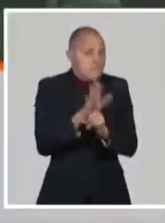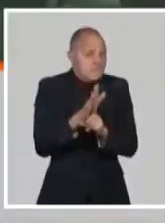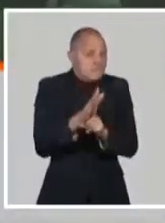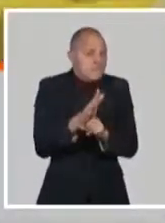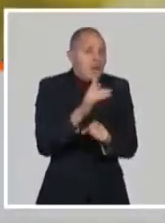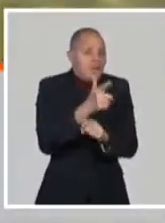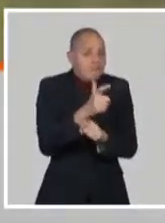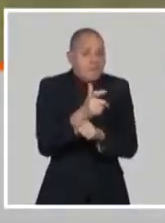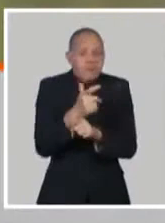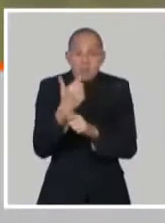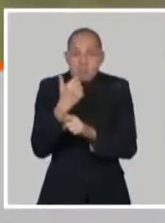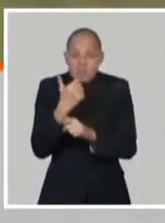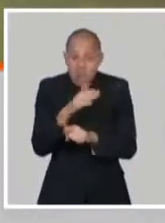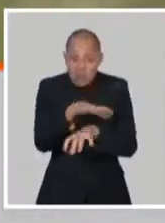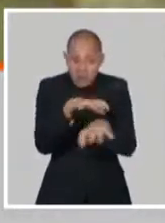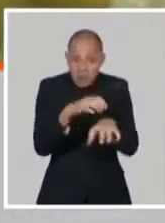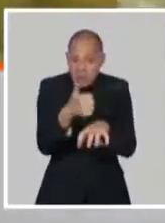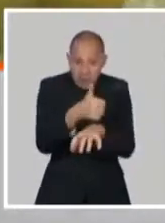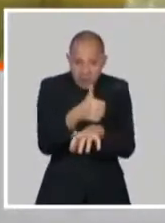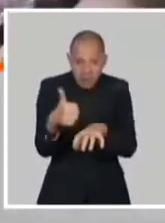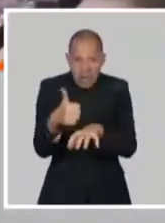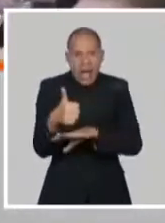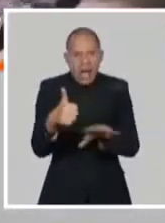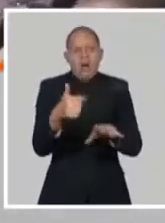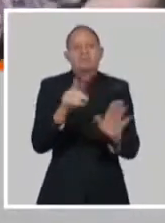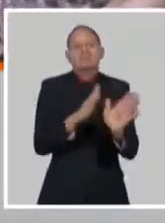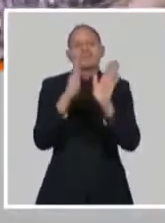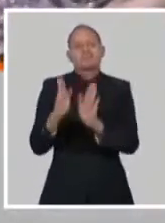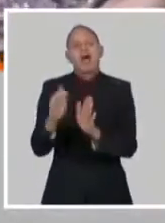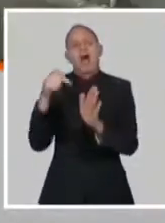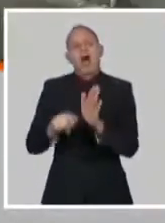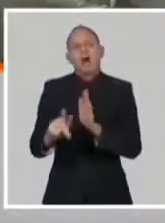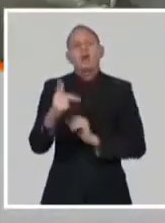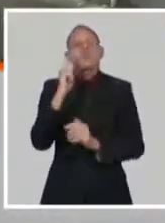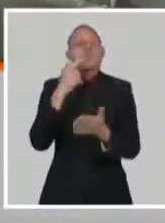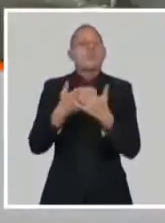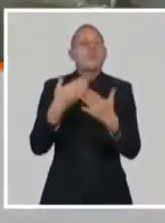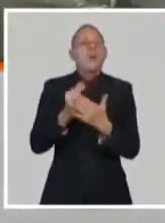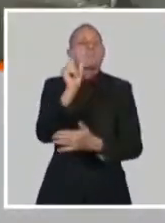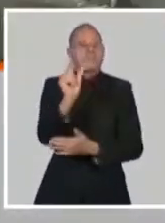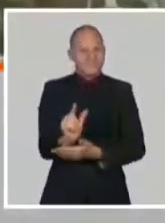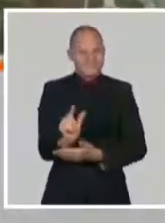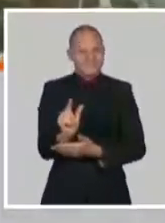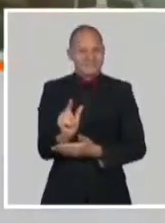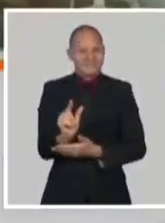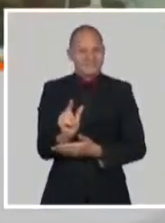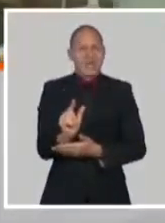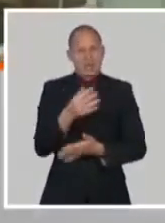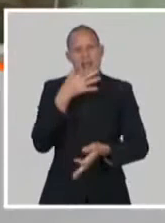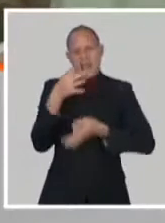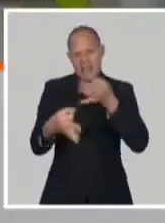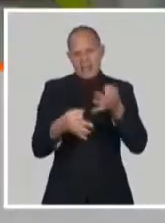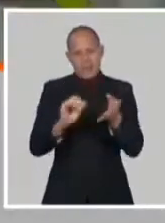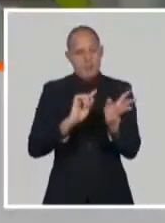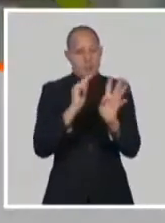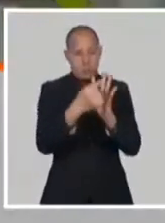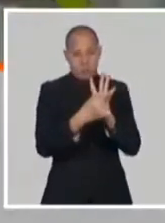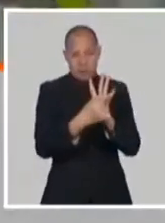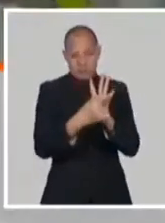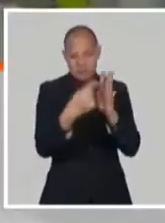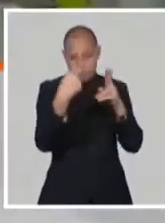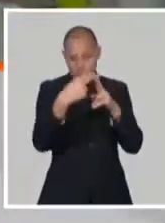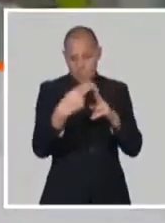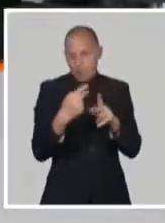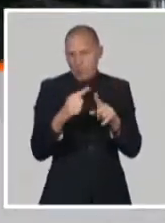referirme a esos tres elementos, quisiera explicar qué tiene de común estos cuatro candidatos. O sea, estos cuatro